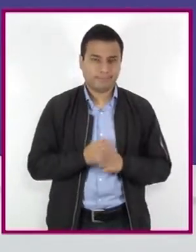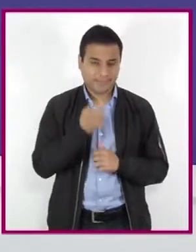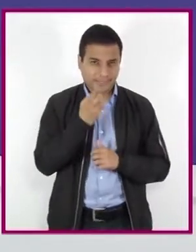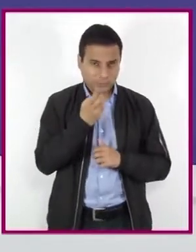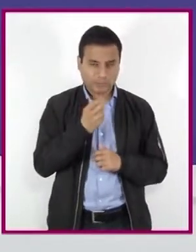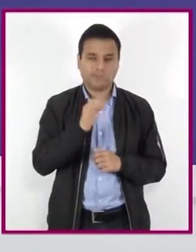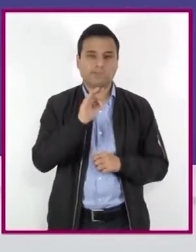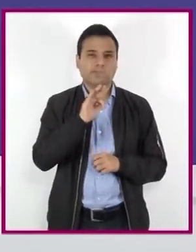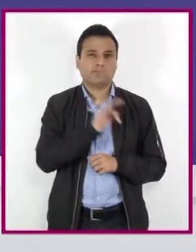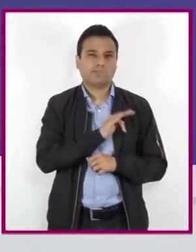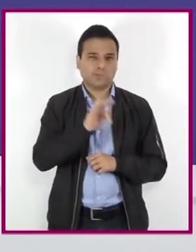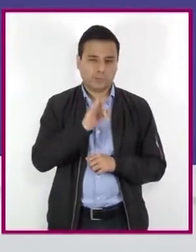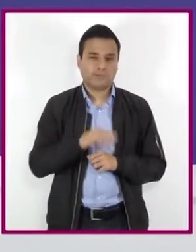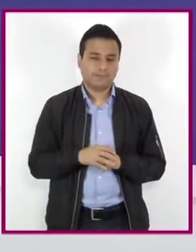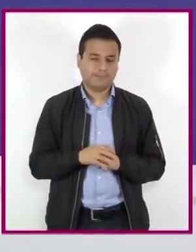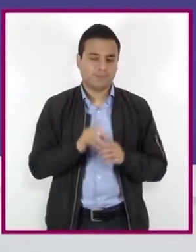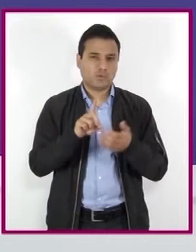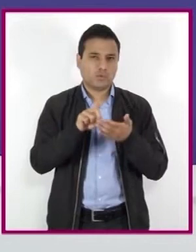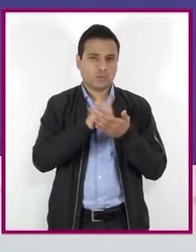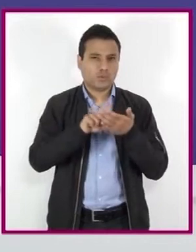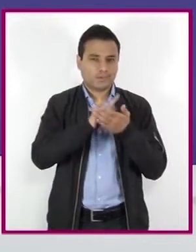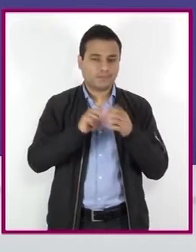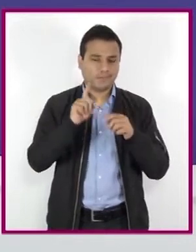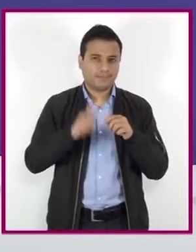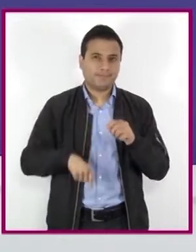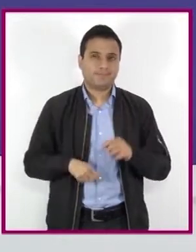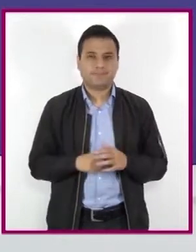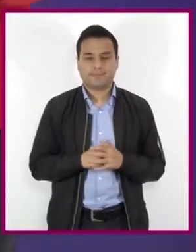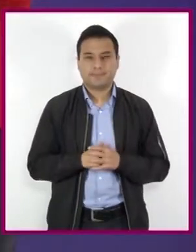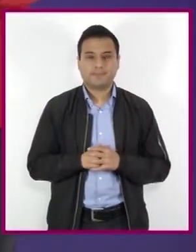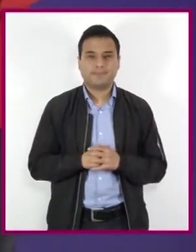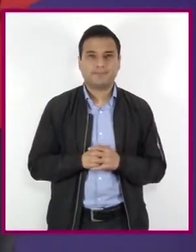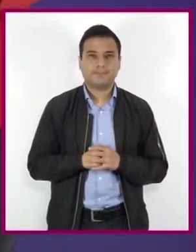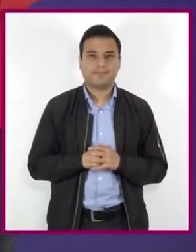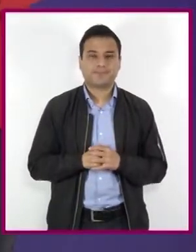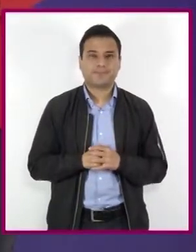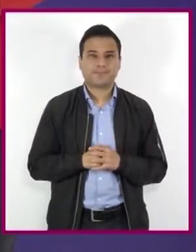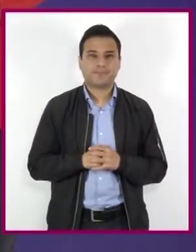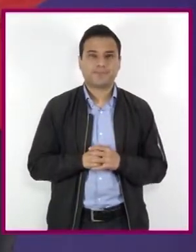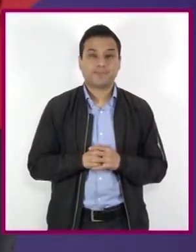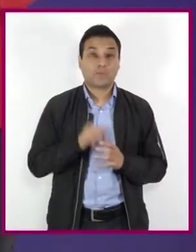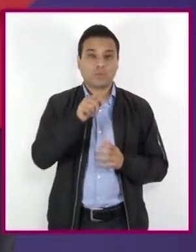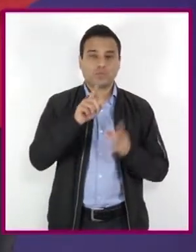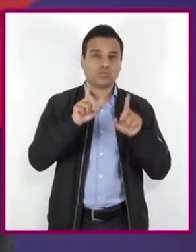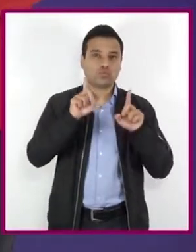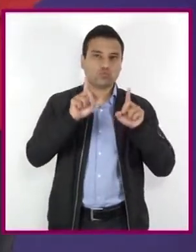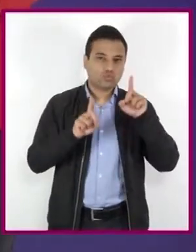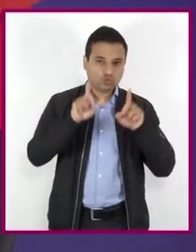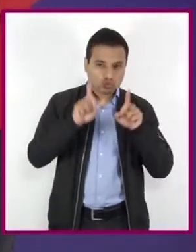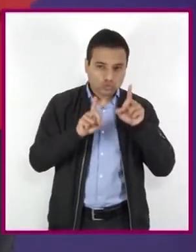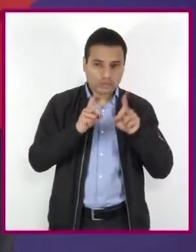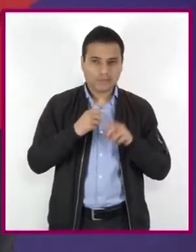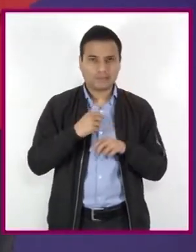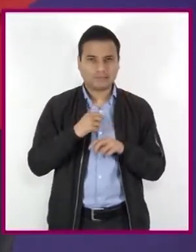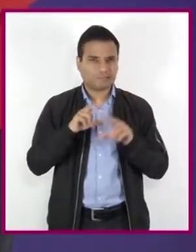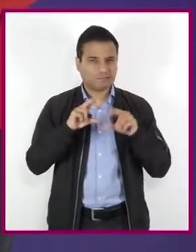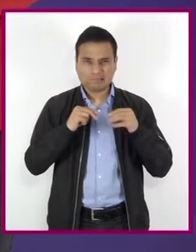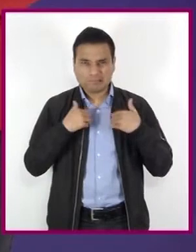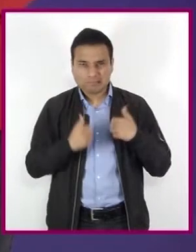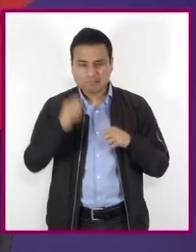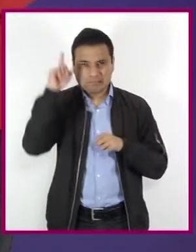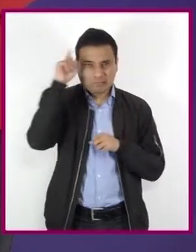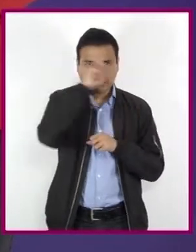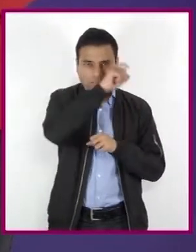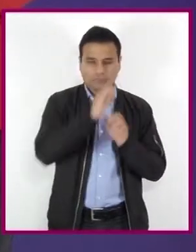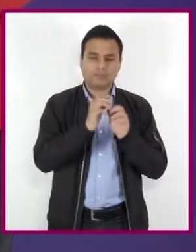evitar o disminuir este consumo a temprana edad. Registen las dudas, inquietudes o dificultades que